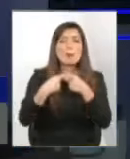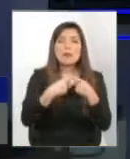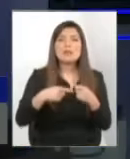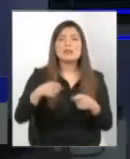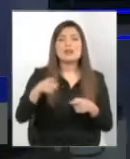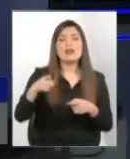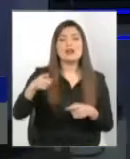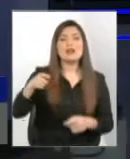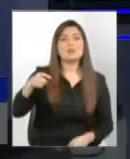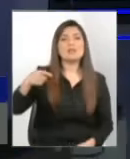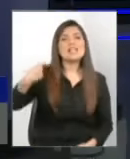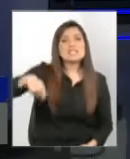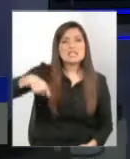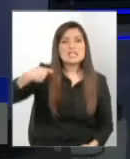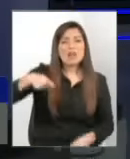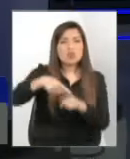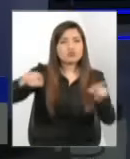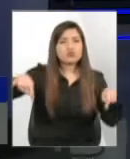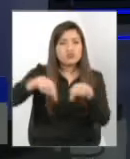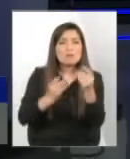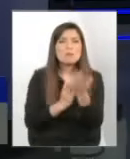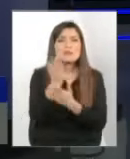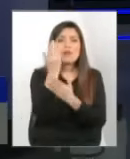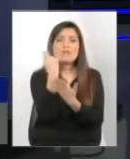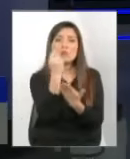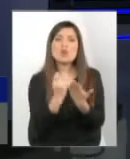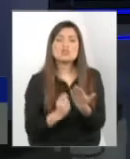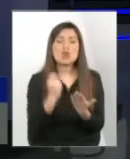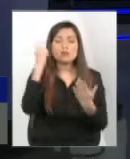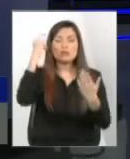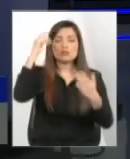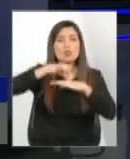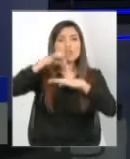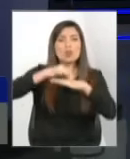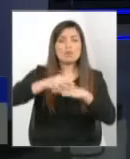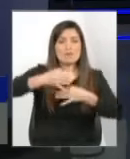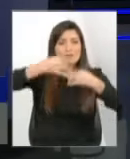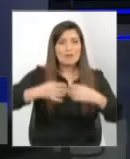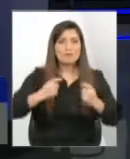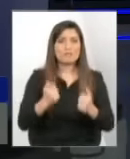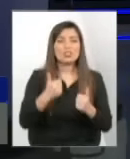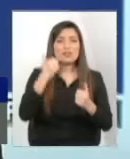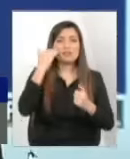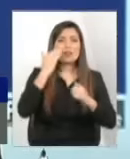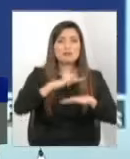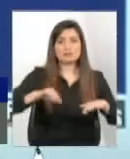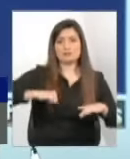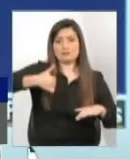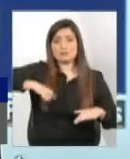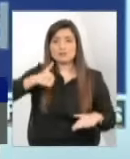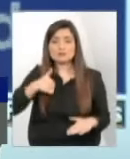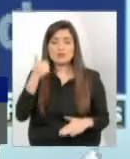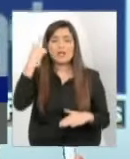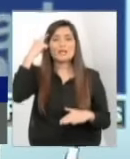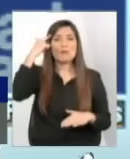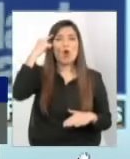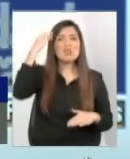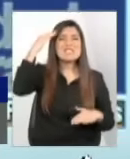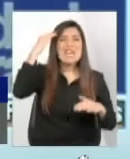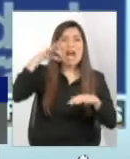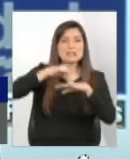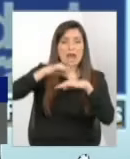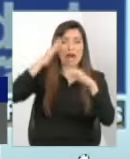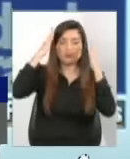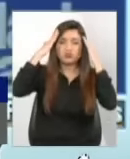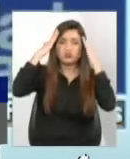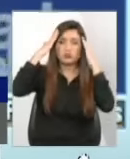iniciado un proceso de evaluación psiquiátrica en el país a partir de profesionales que no son expertos en psiquiatría de infantes adolescentes acá hay indicadores que tienen que ver